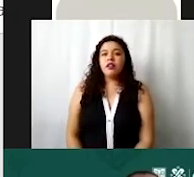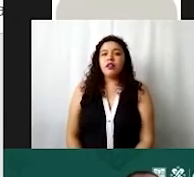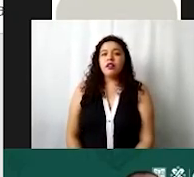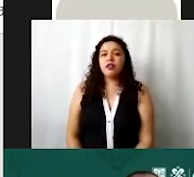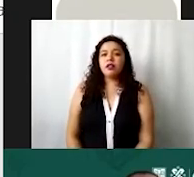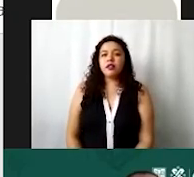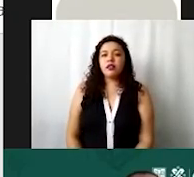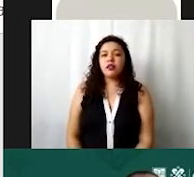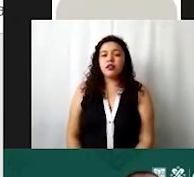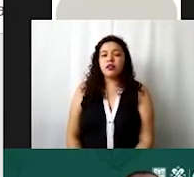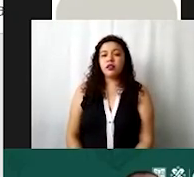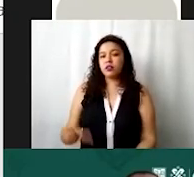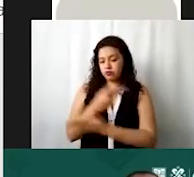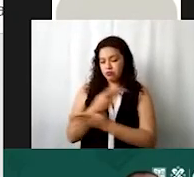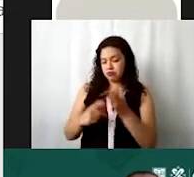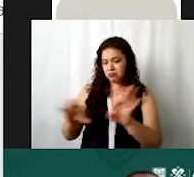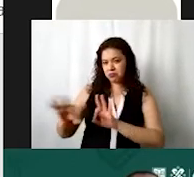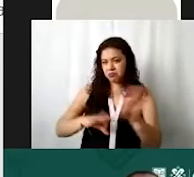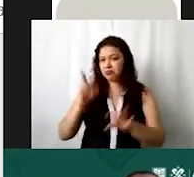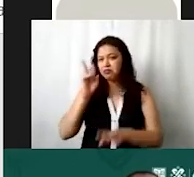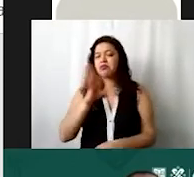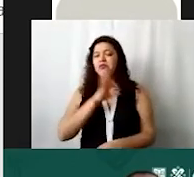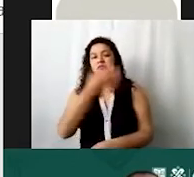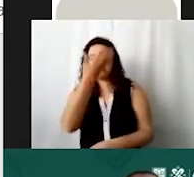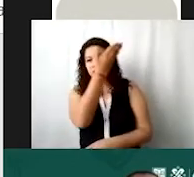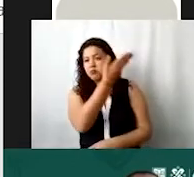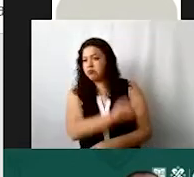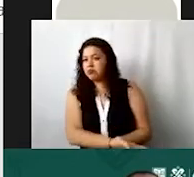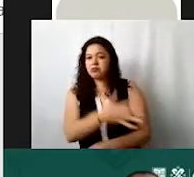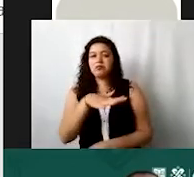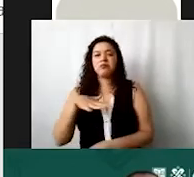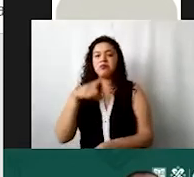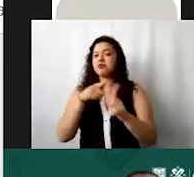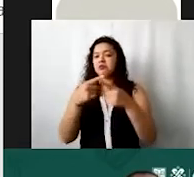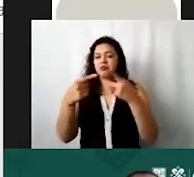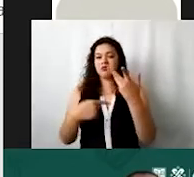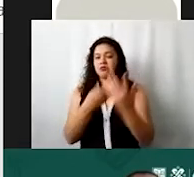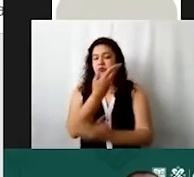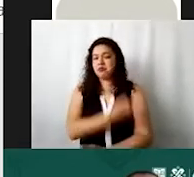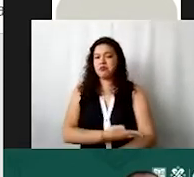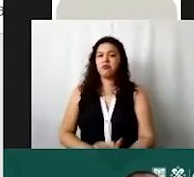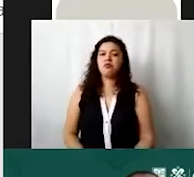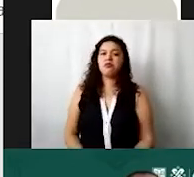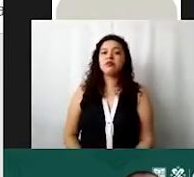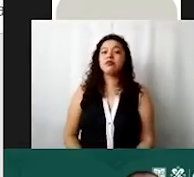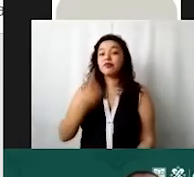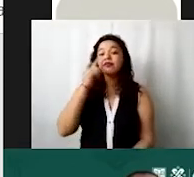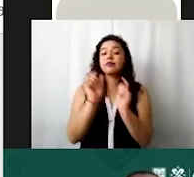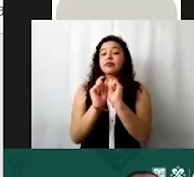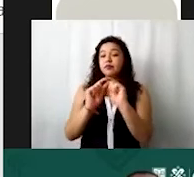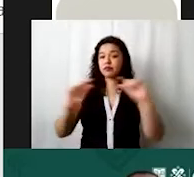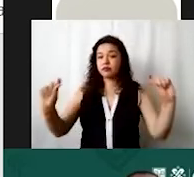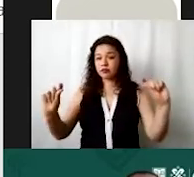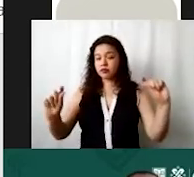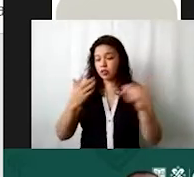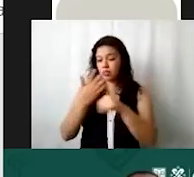pueden ver su programa de trabajo donde está su población sus objetivos etcétera y ven esta leyenda que dice